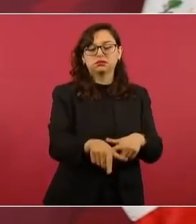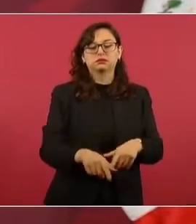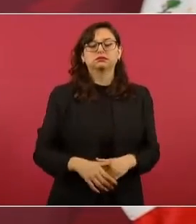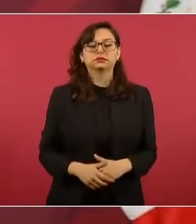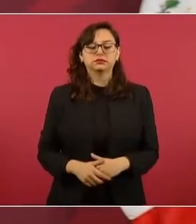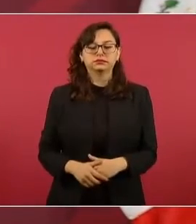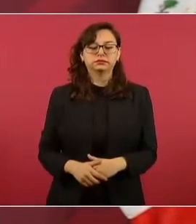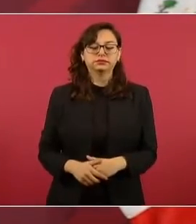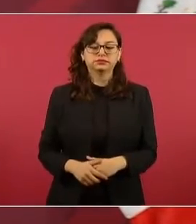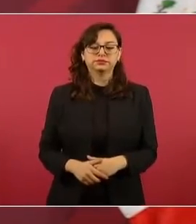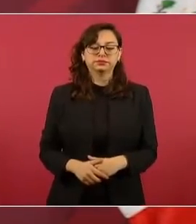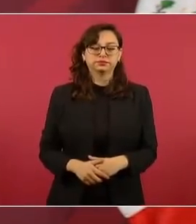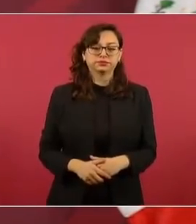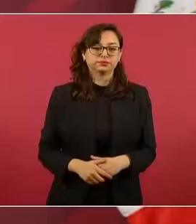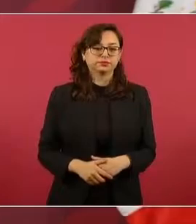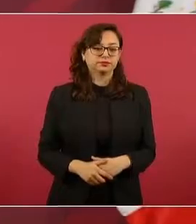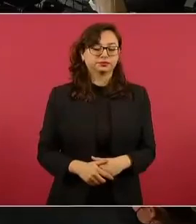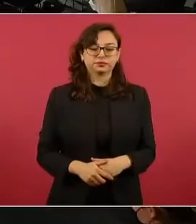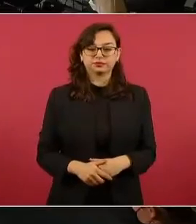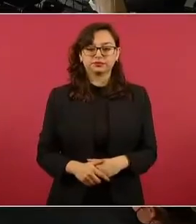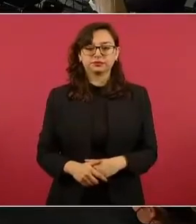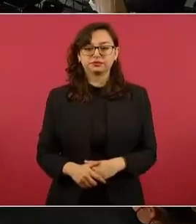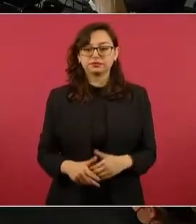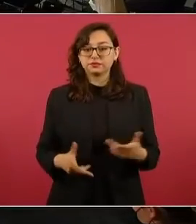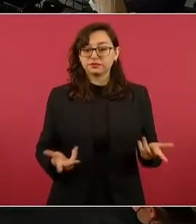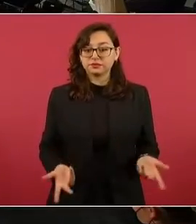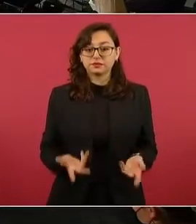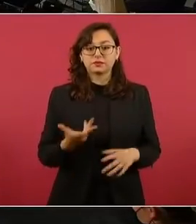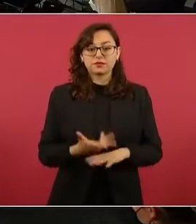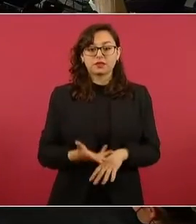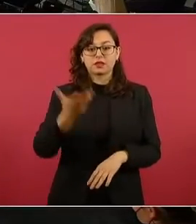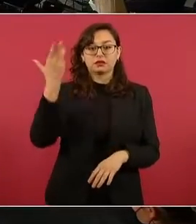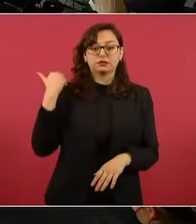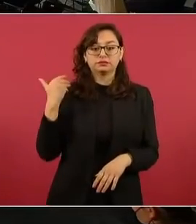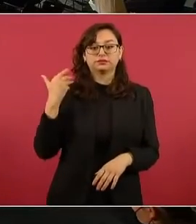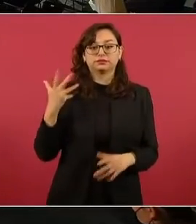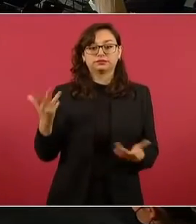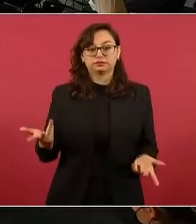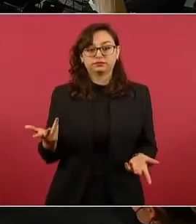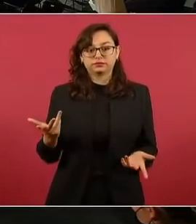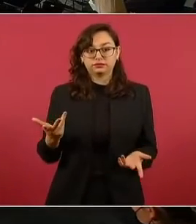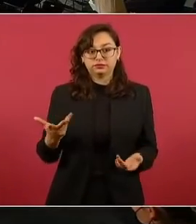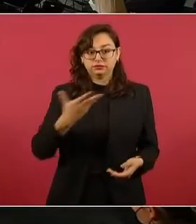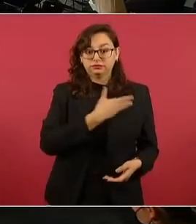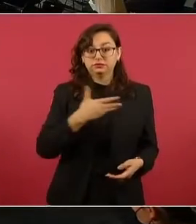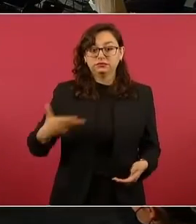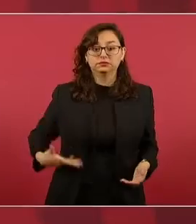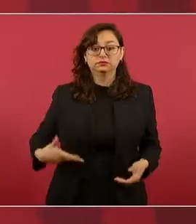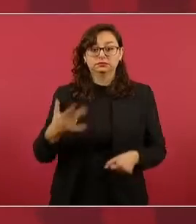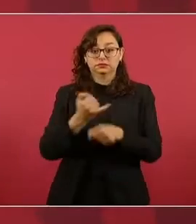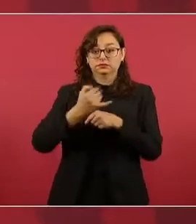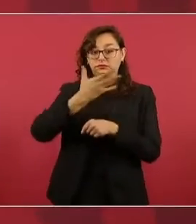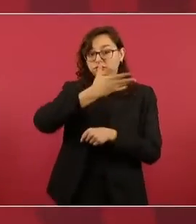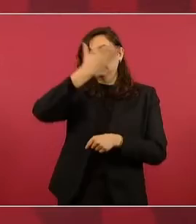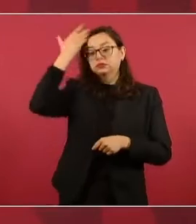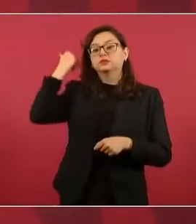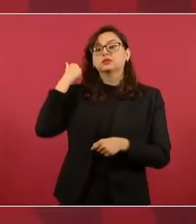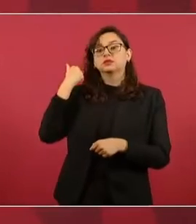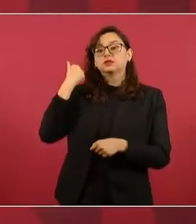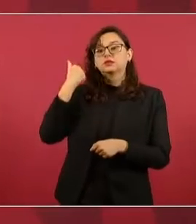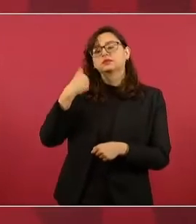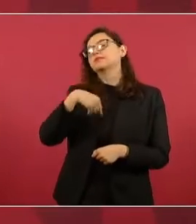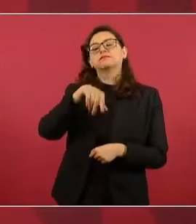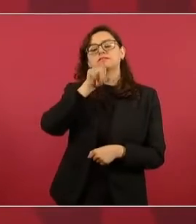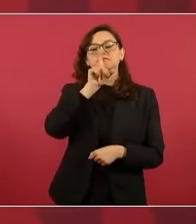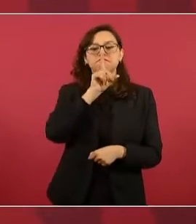Entonces, no es cierto que no lo sepa el de arriba, por